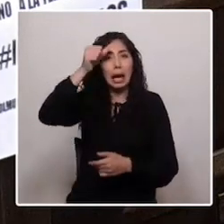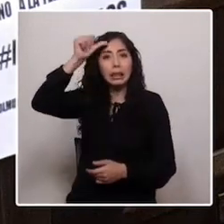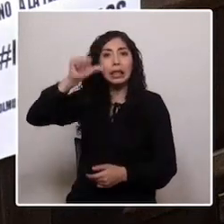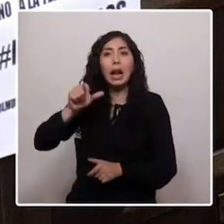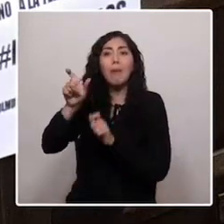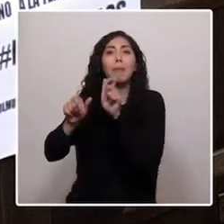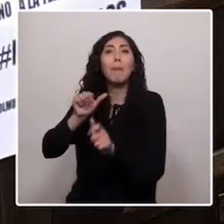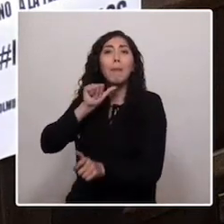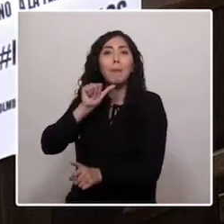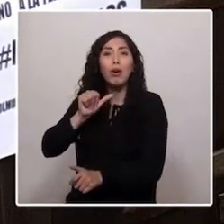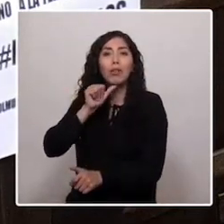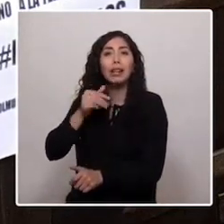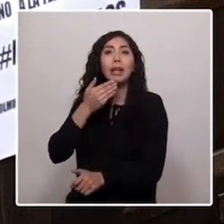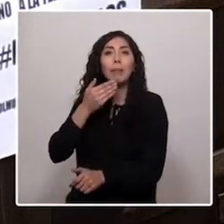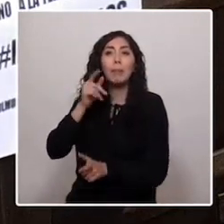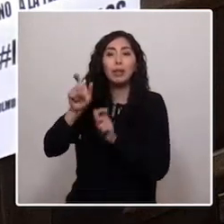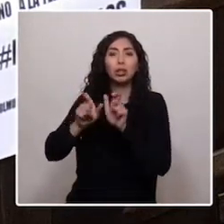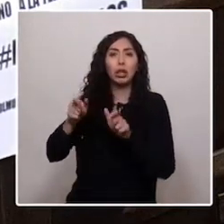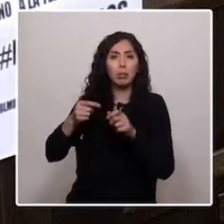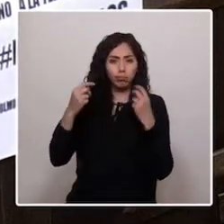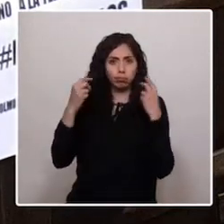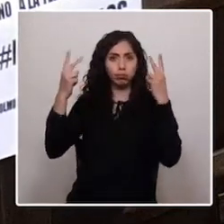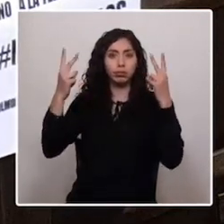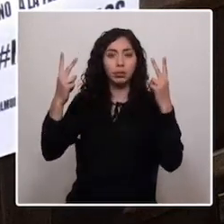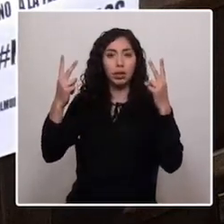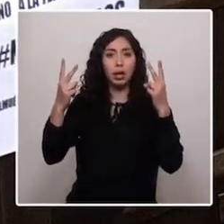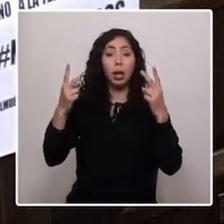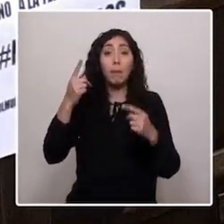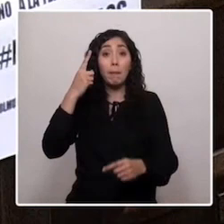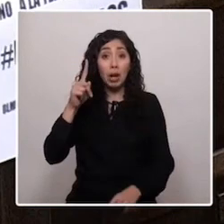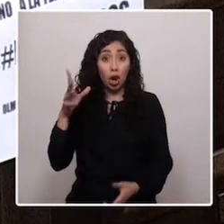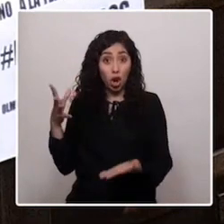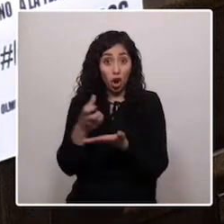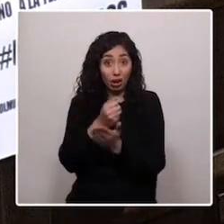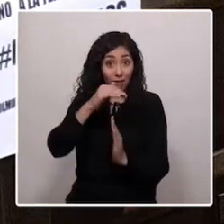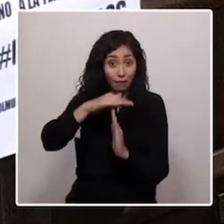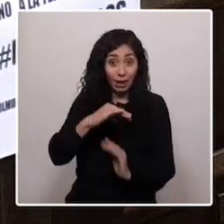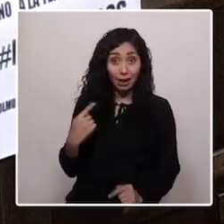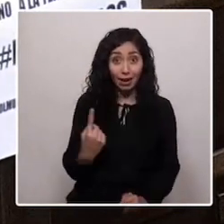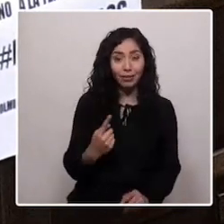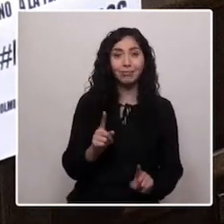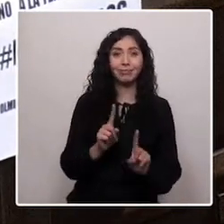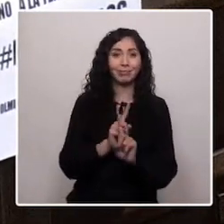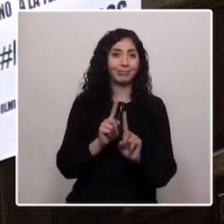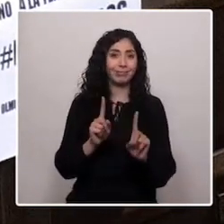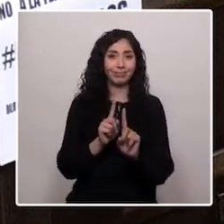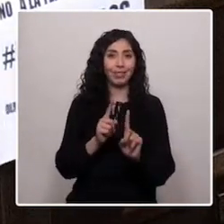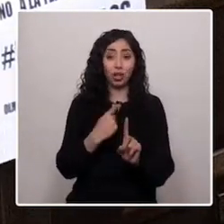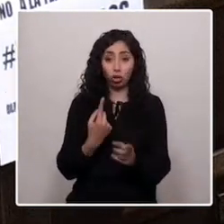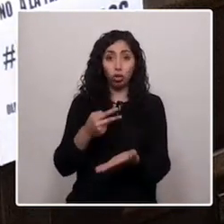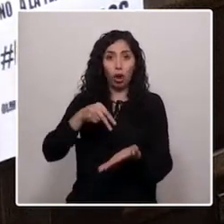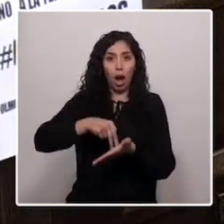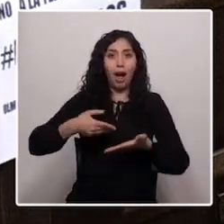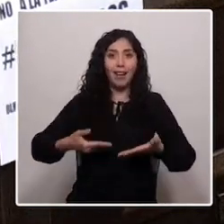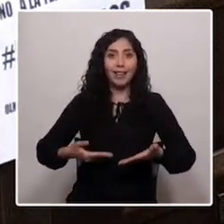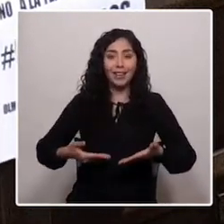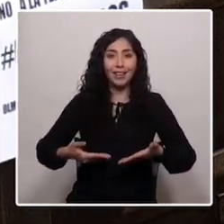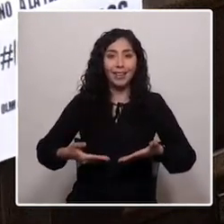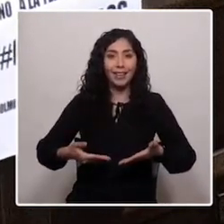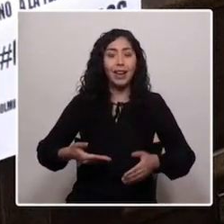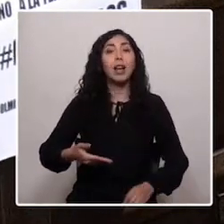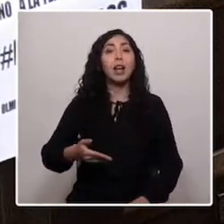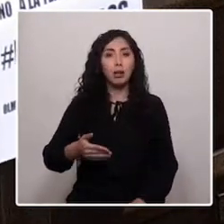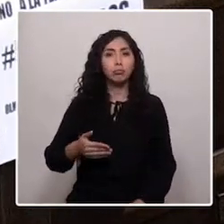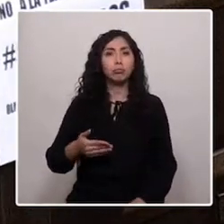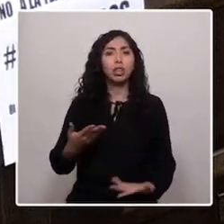y la rebeldía. Pero no lograron frenarnos. Estamos aquí y vamos a